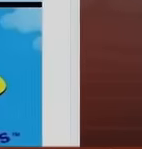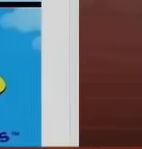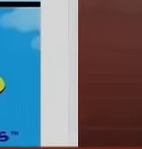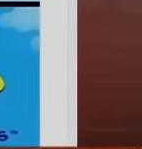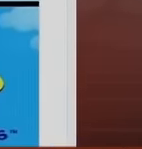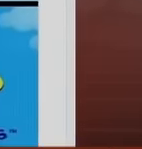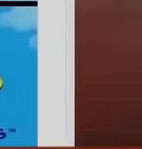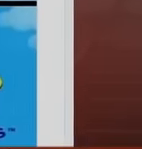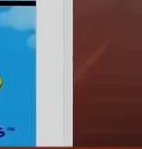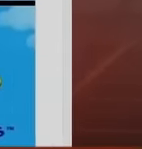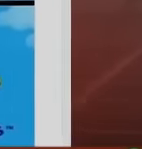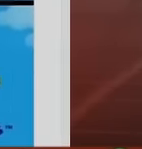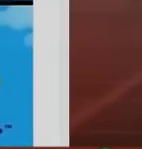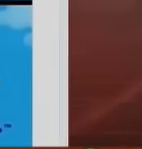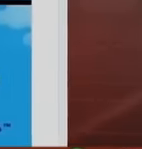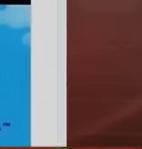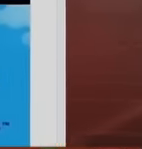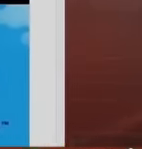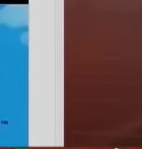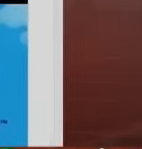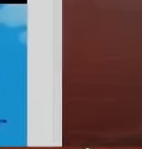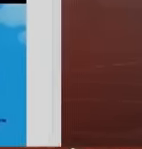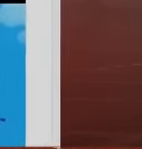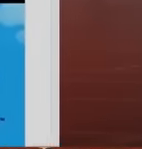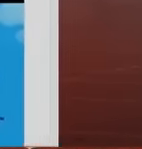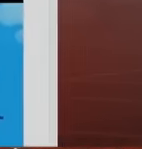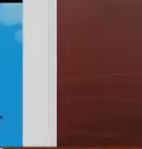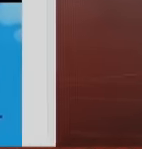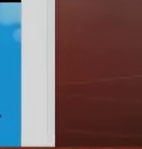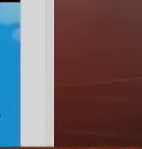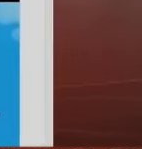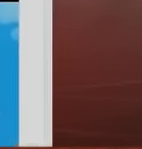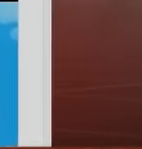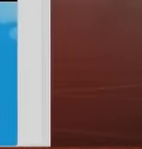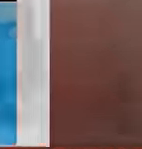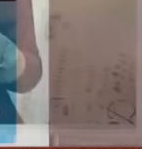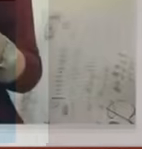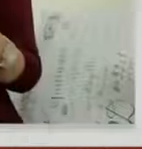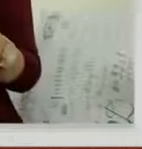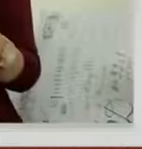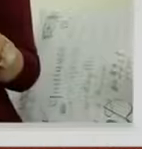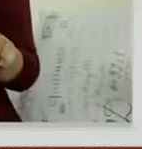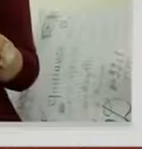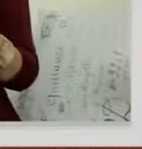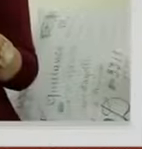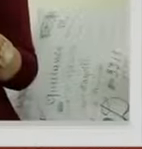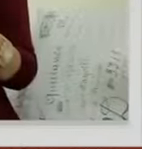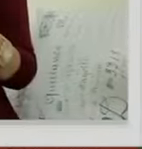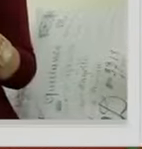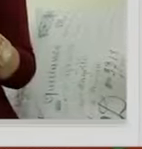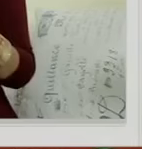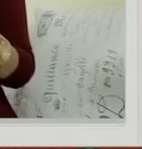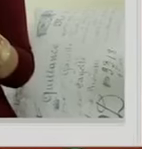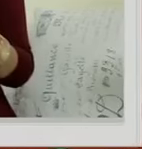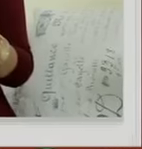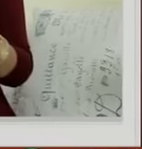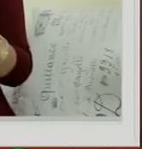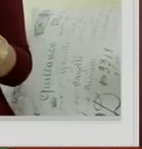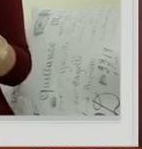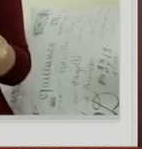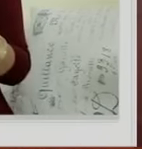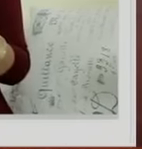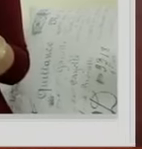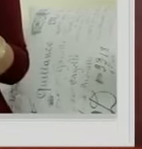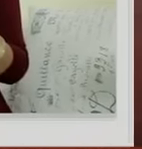embargo, no será censurado el contenido La reacción de los youtubers no se hizo esperar Y están expresando su inconformidad Por